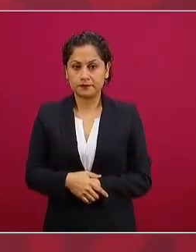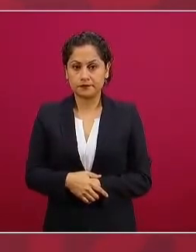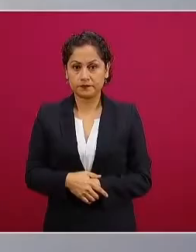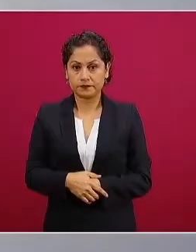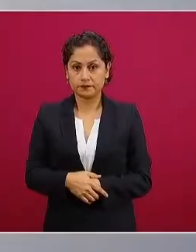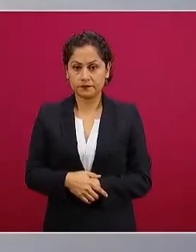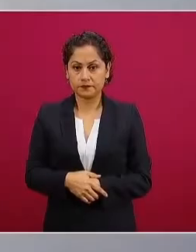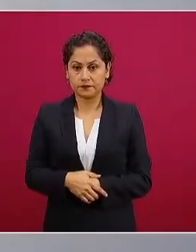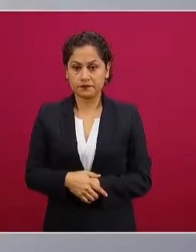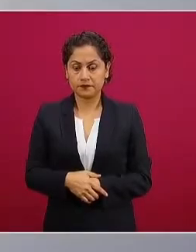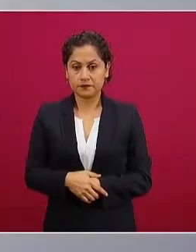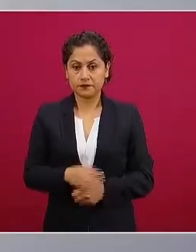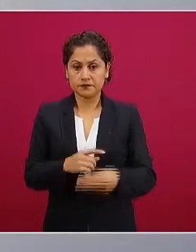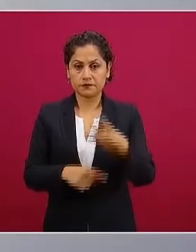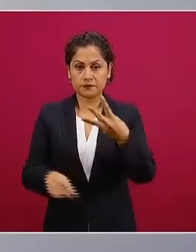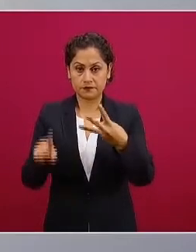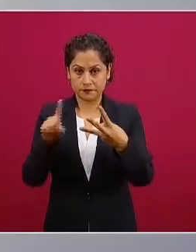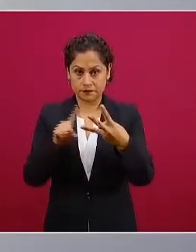tres,